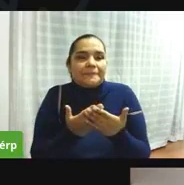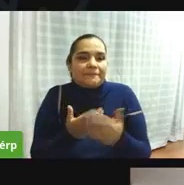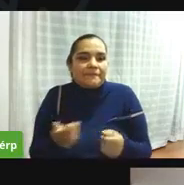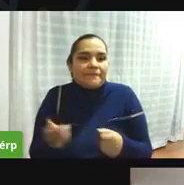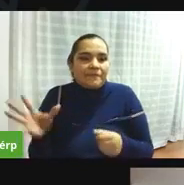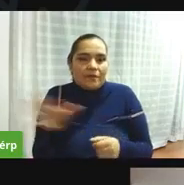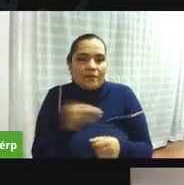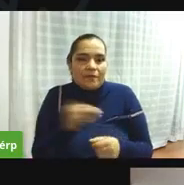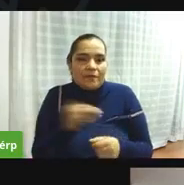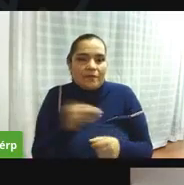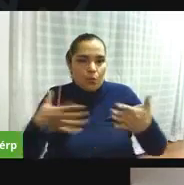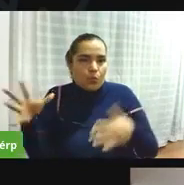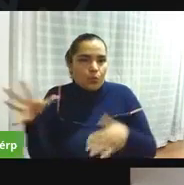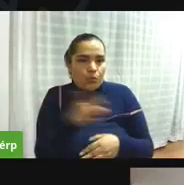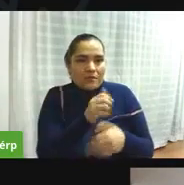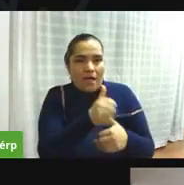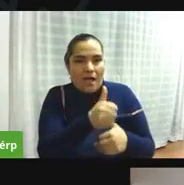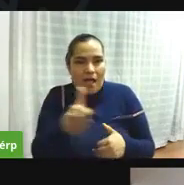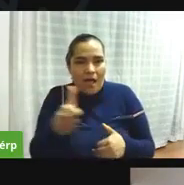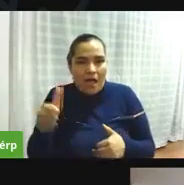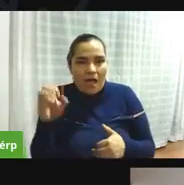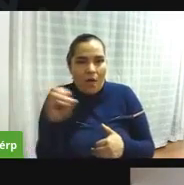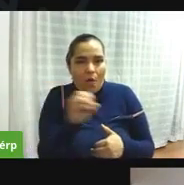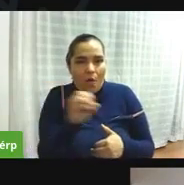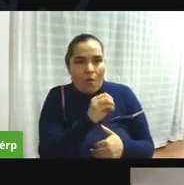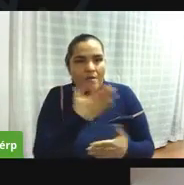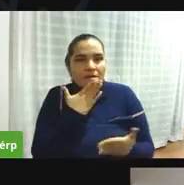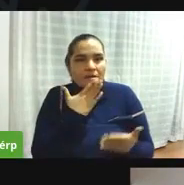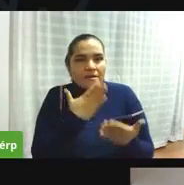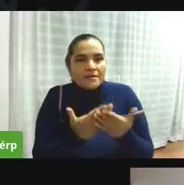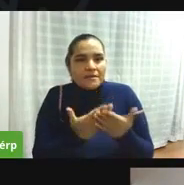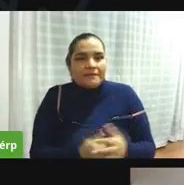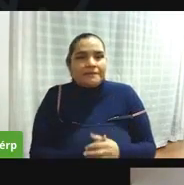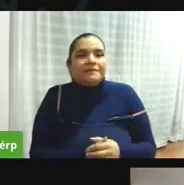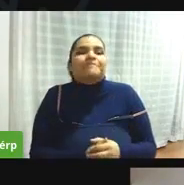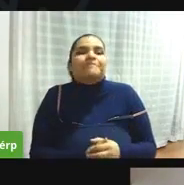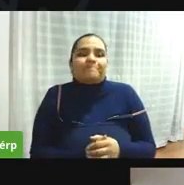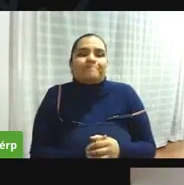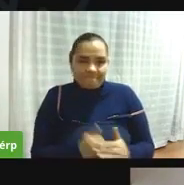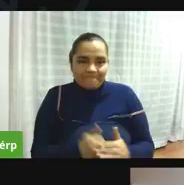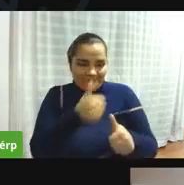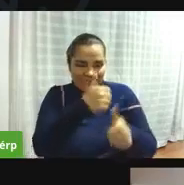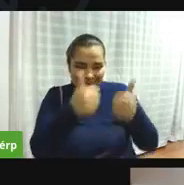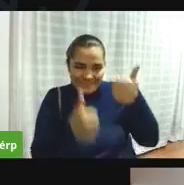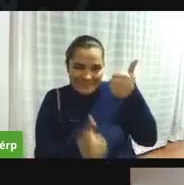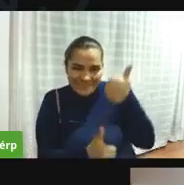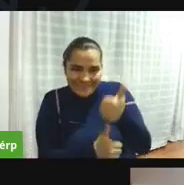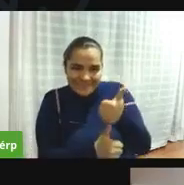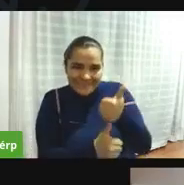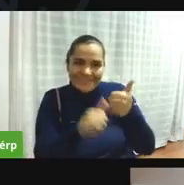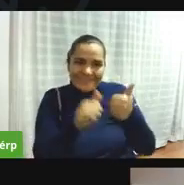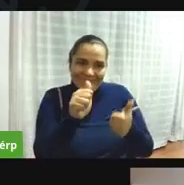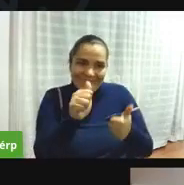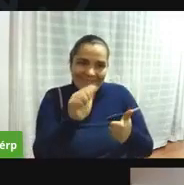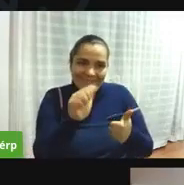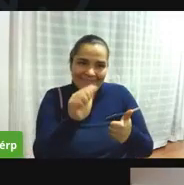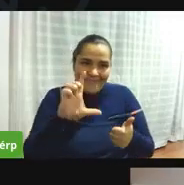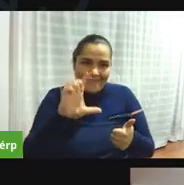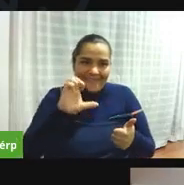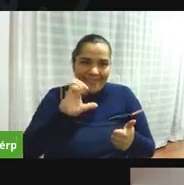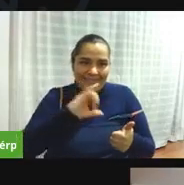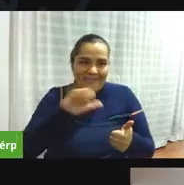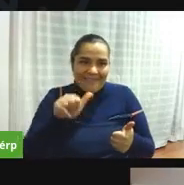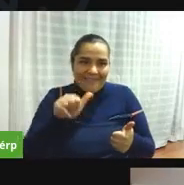gracias gracias gracias gracias subdirector alejandro rivera por hacer este cierre aquí lo que queremos es combatir la corrupción